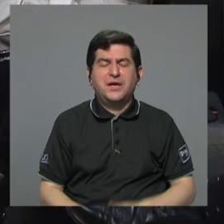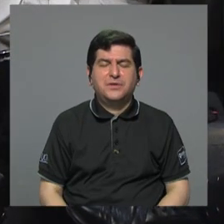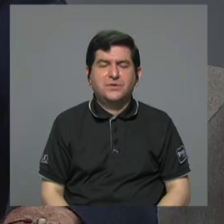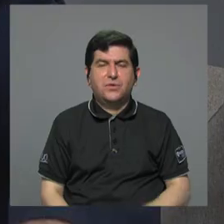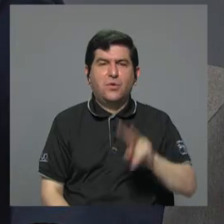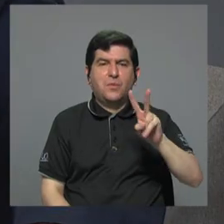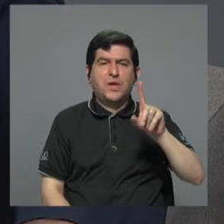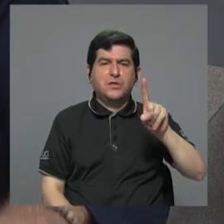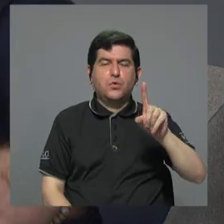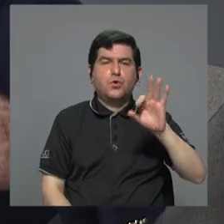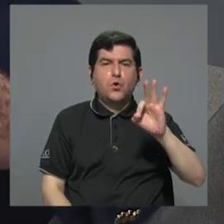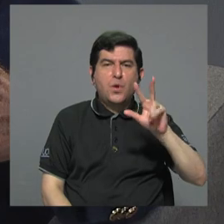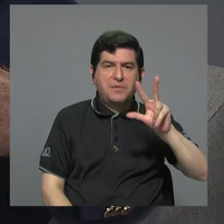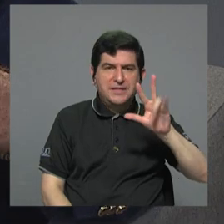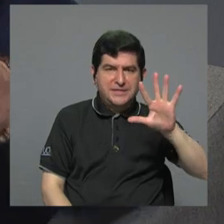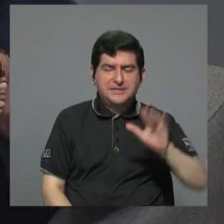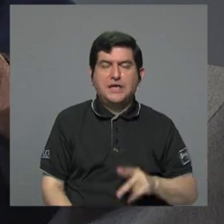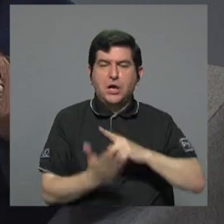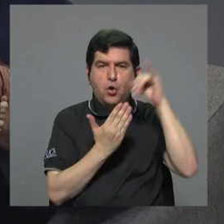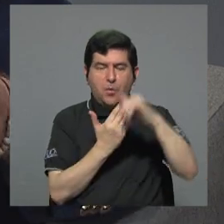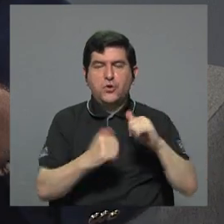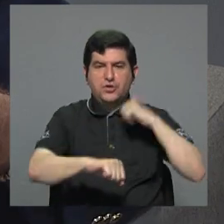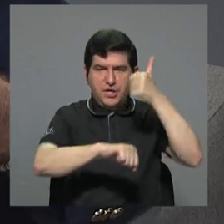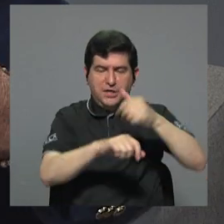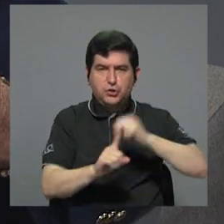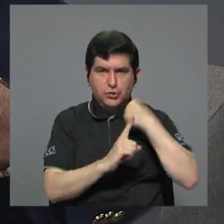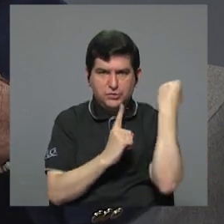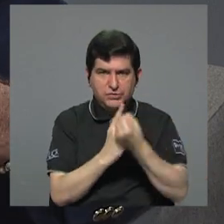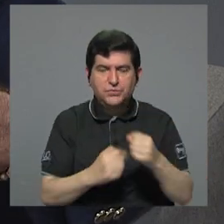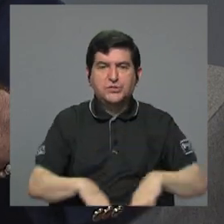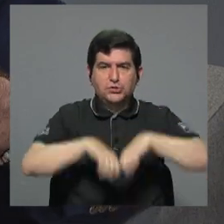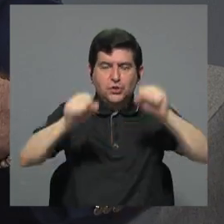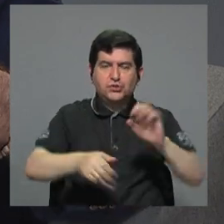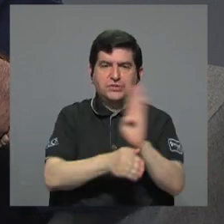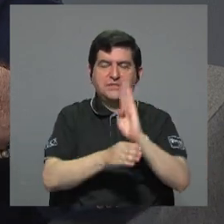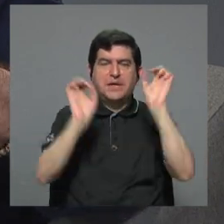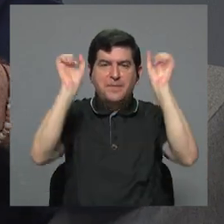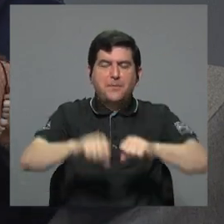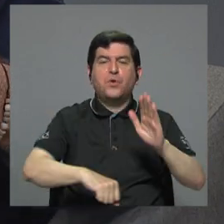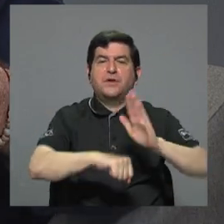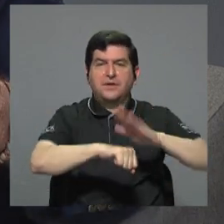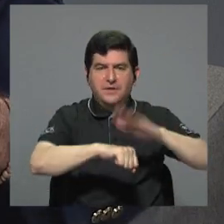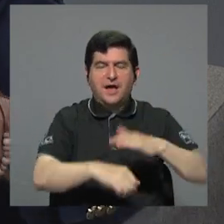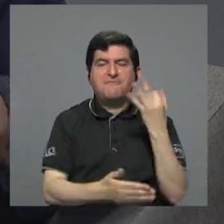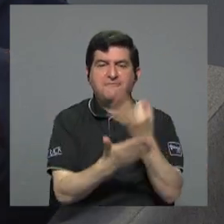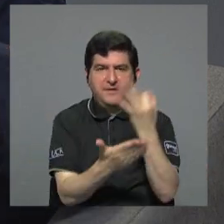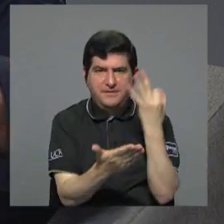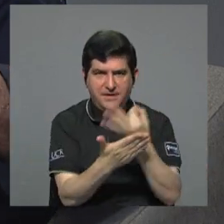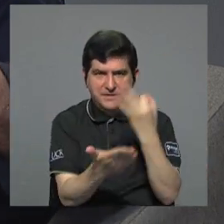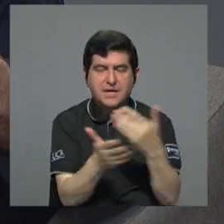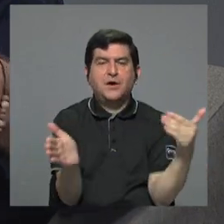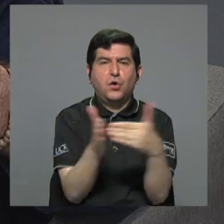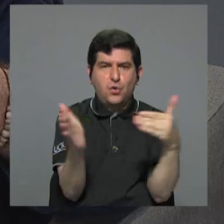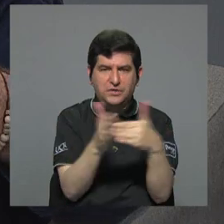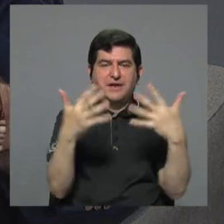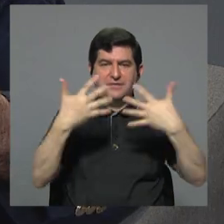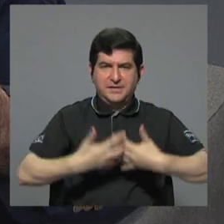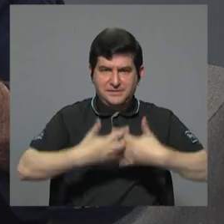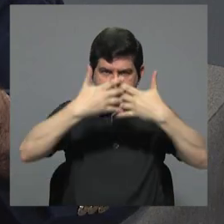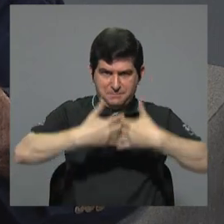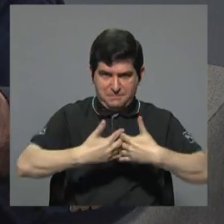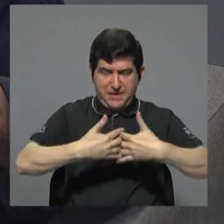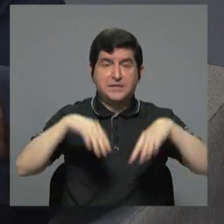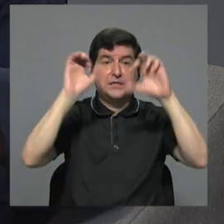.935 es proyecto que pretende crear las condiciones para que el sistema bancario pueda permitir financiar nuevamente a las empresas,